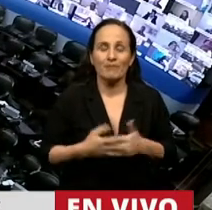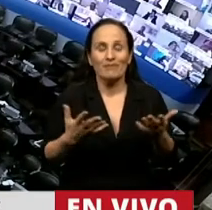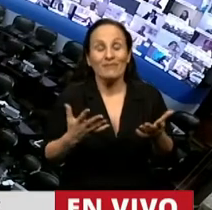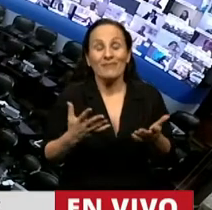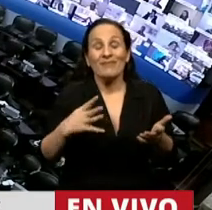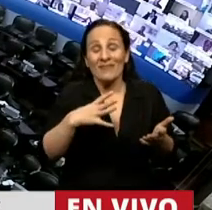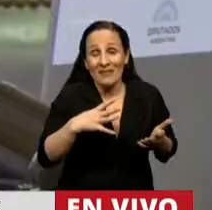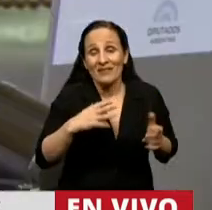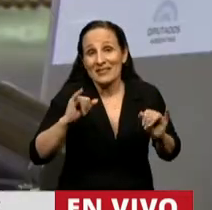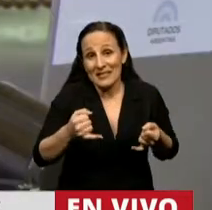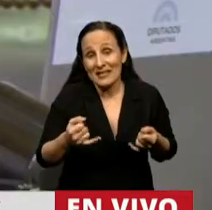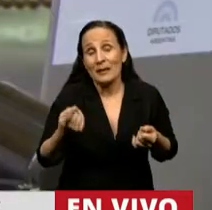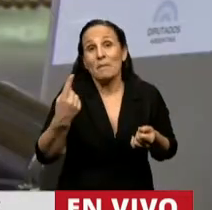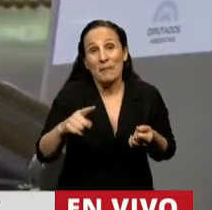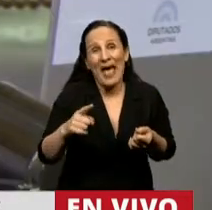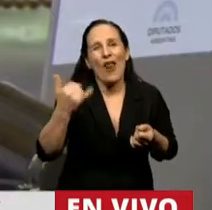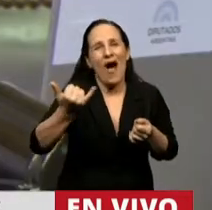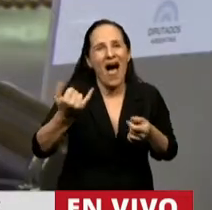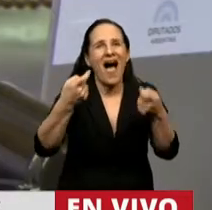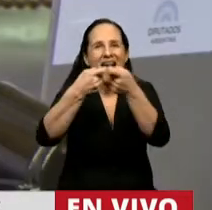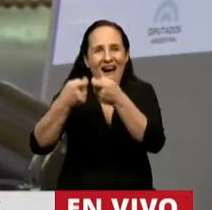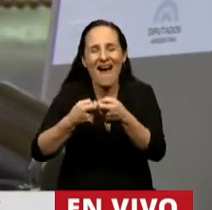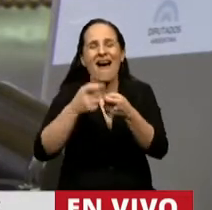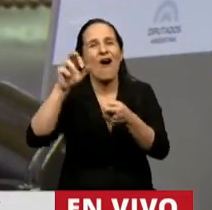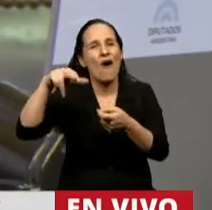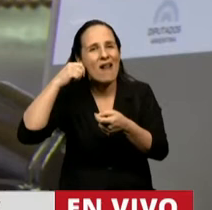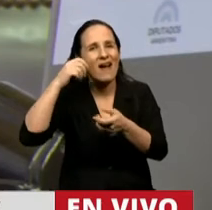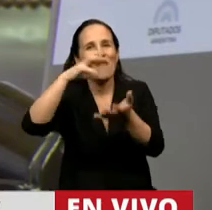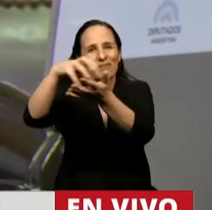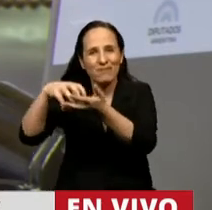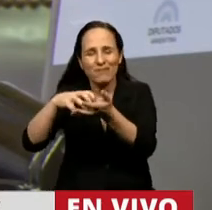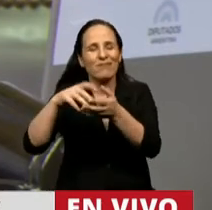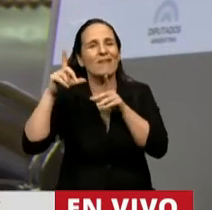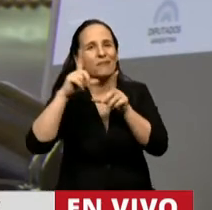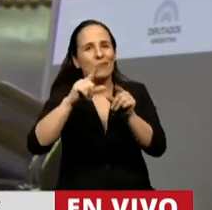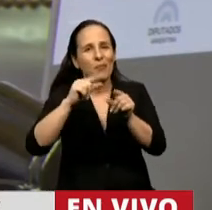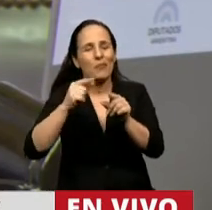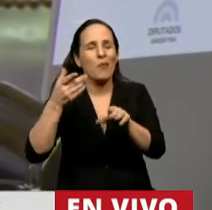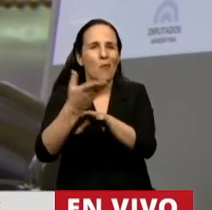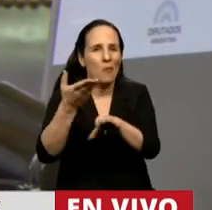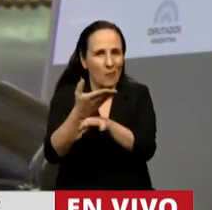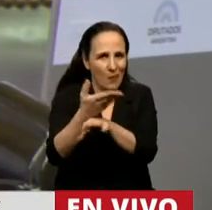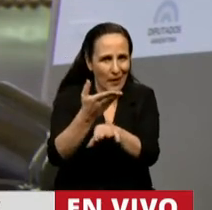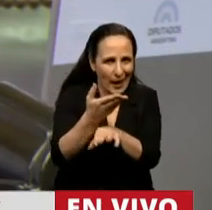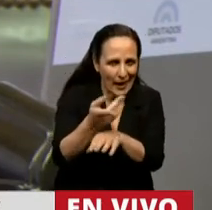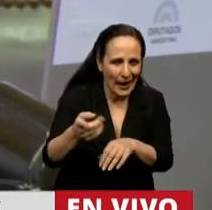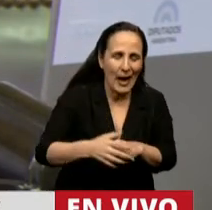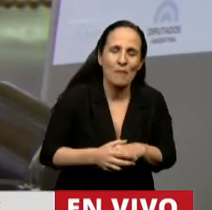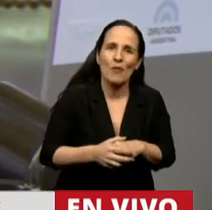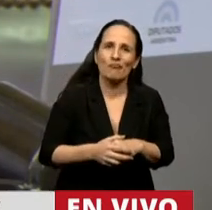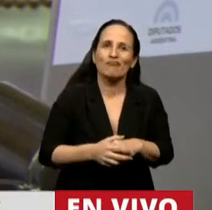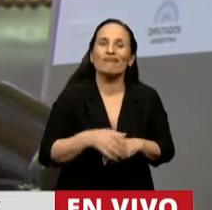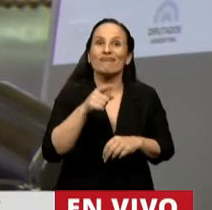es un reclamo de las distintas organizaciones socioambientales y que lo que se plantee en este